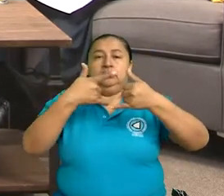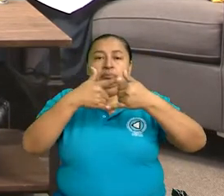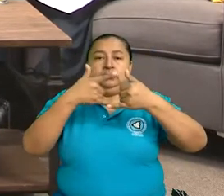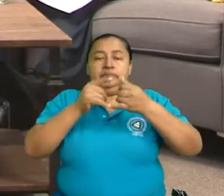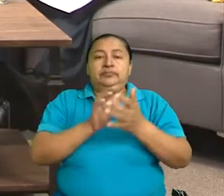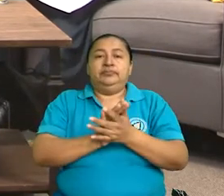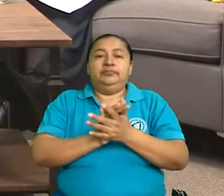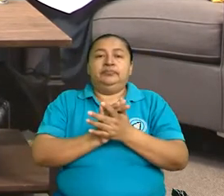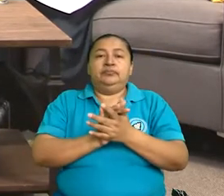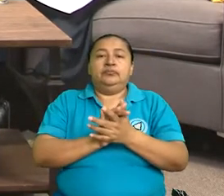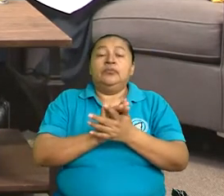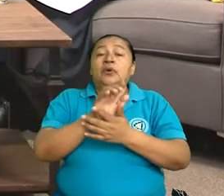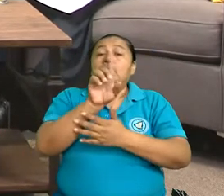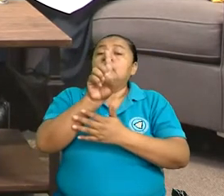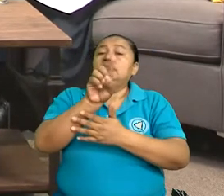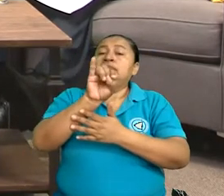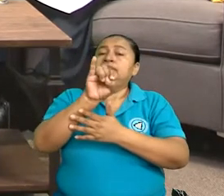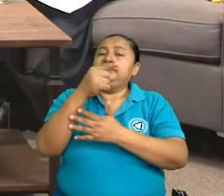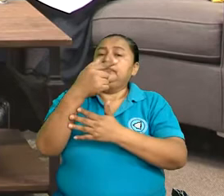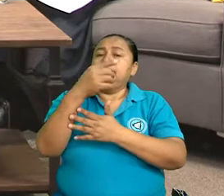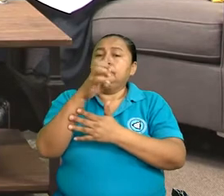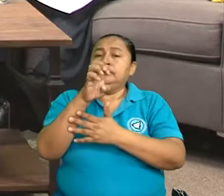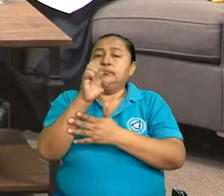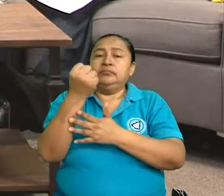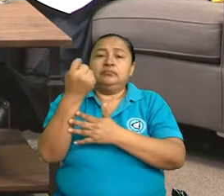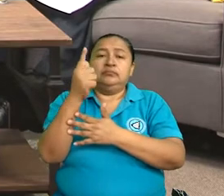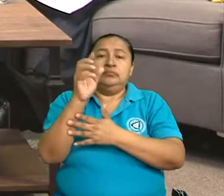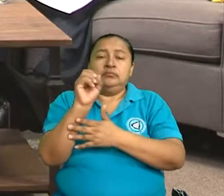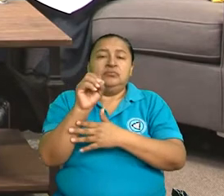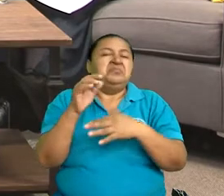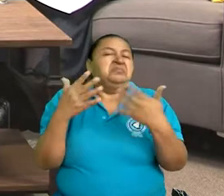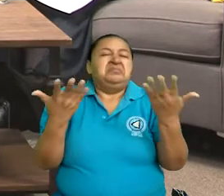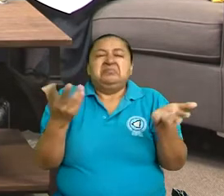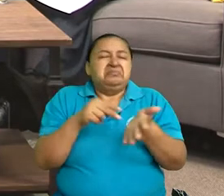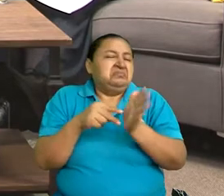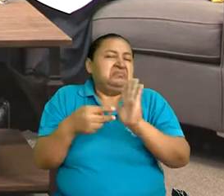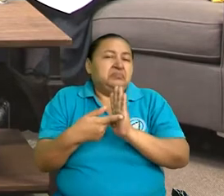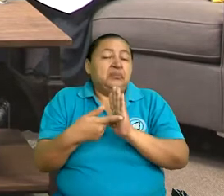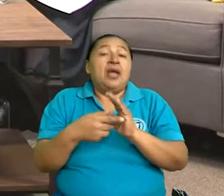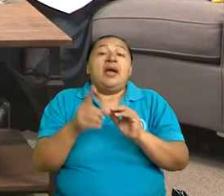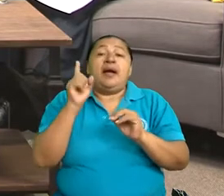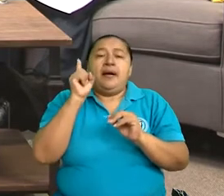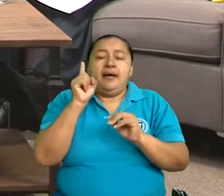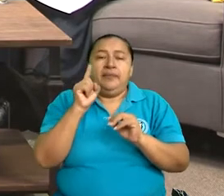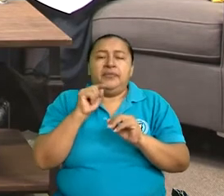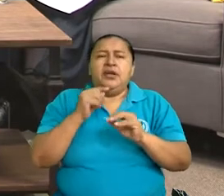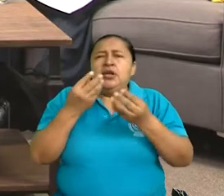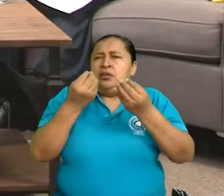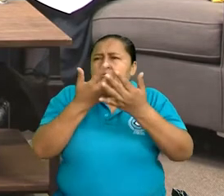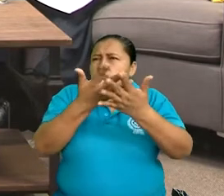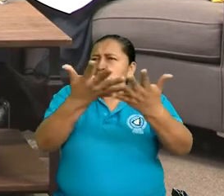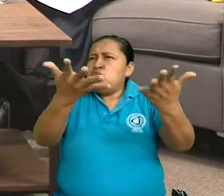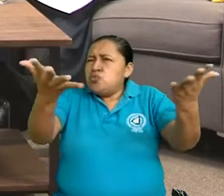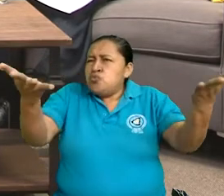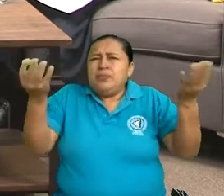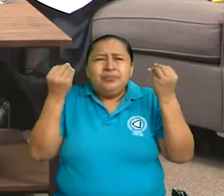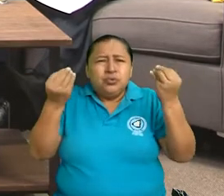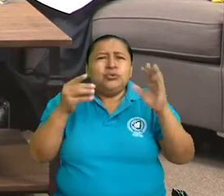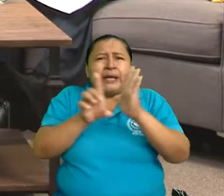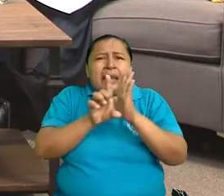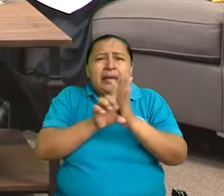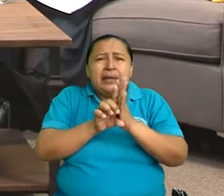Un digesto es un ordenamiento, una compilación, una sistematización